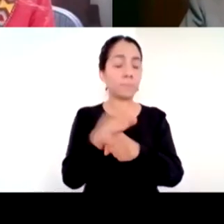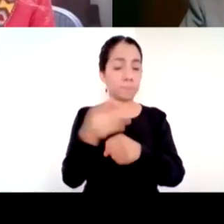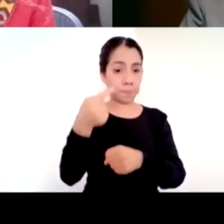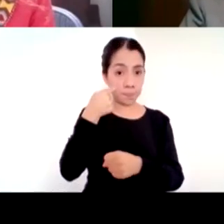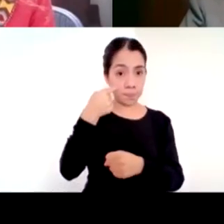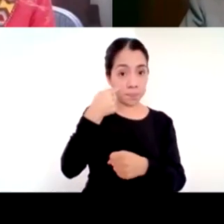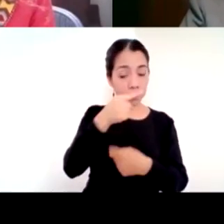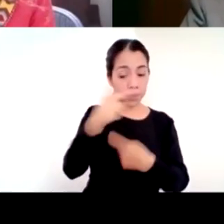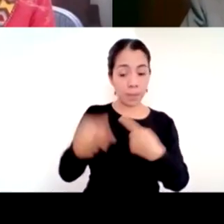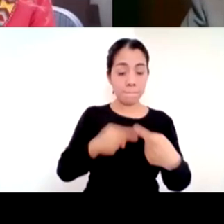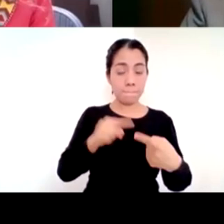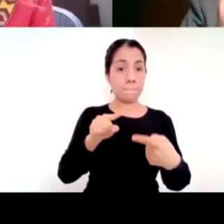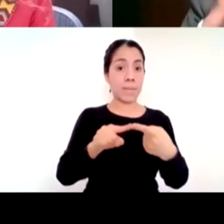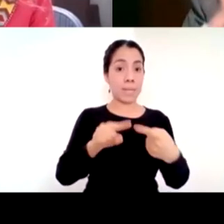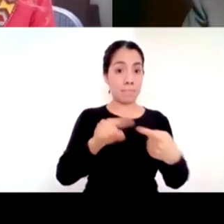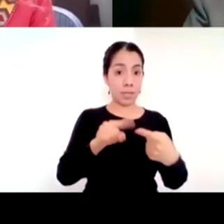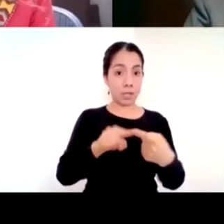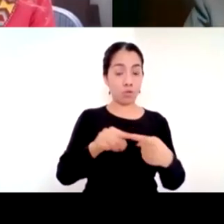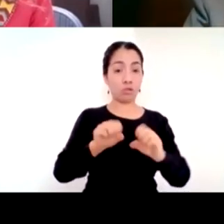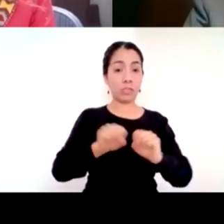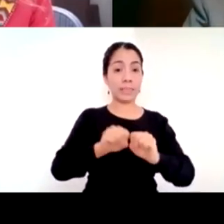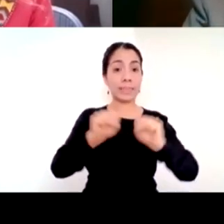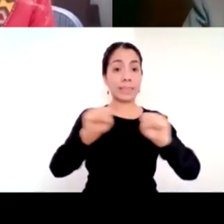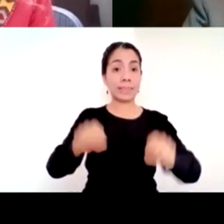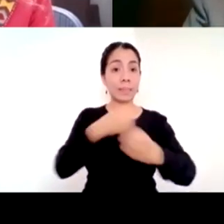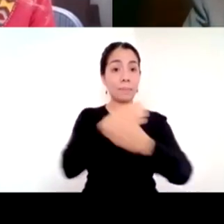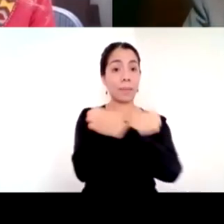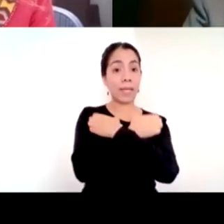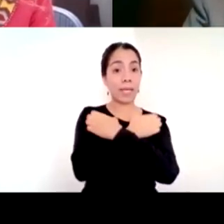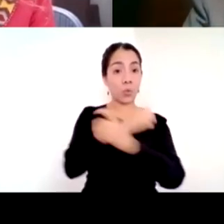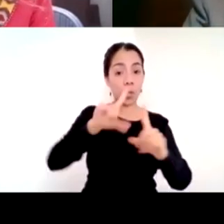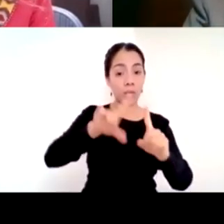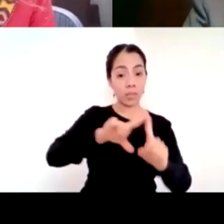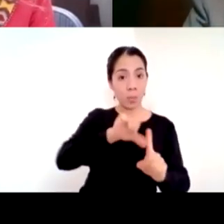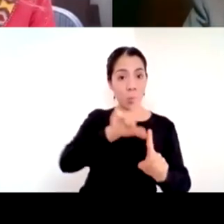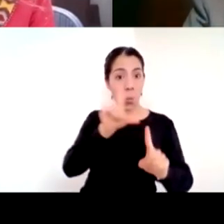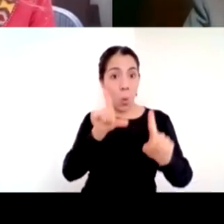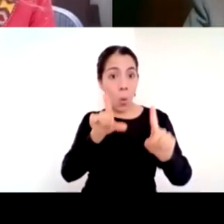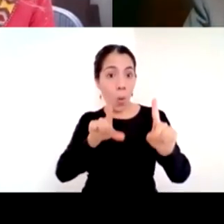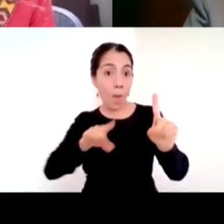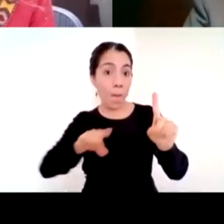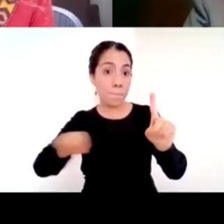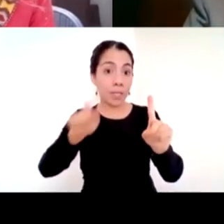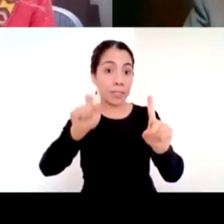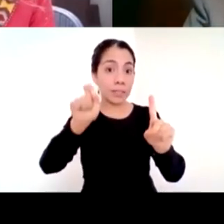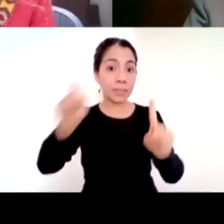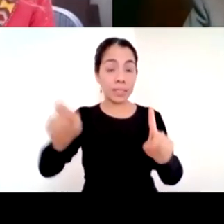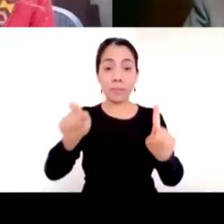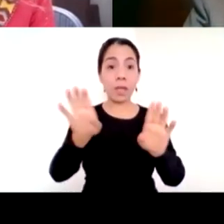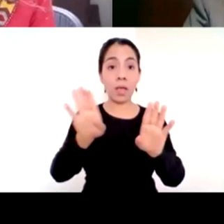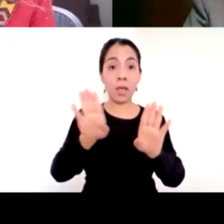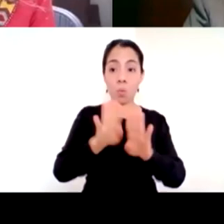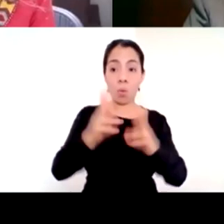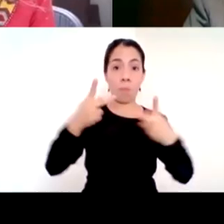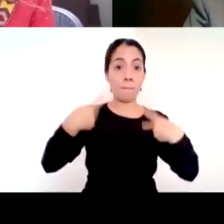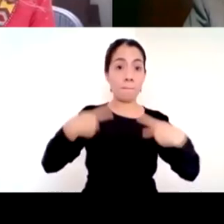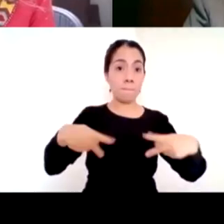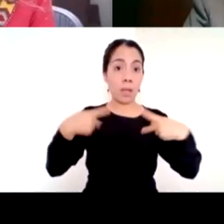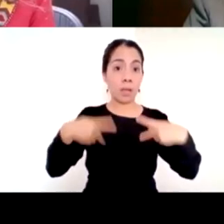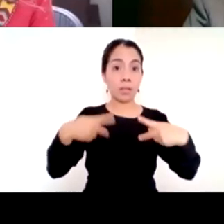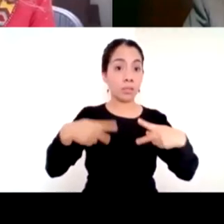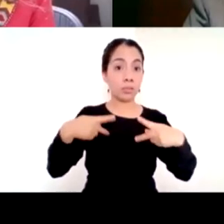importante, es que el sistema educativo nacional no está hecho de estatuas y no está hecho de únicamente